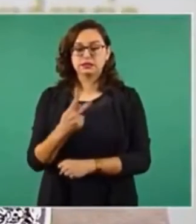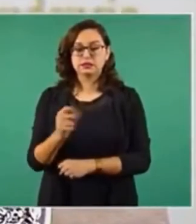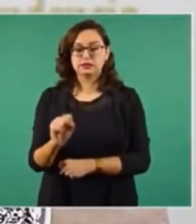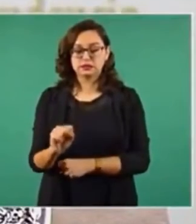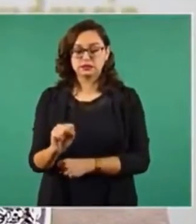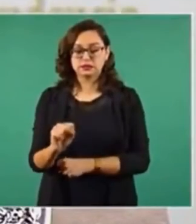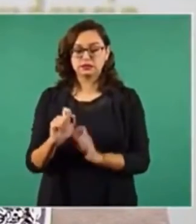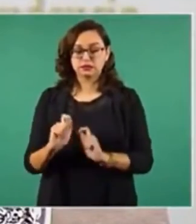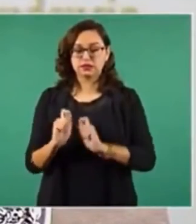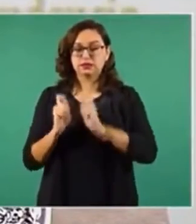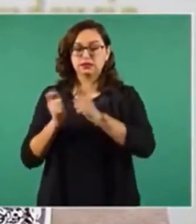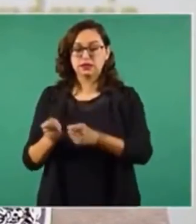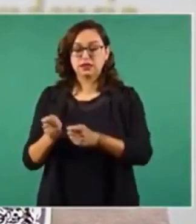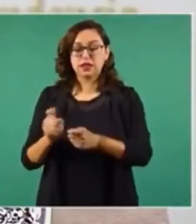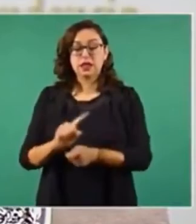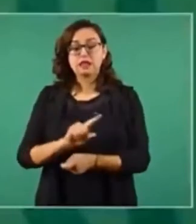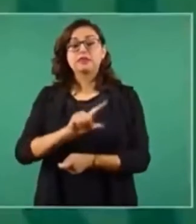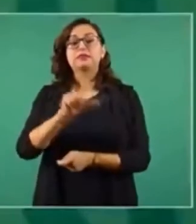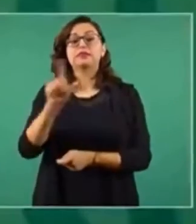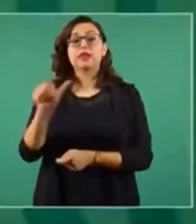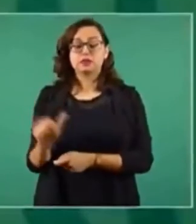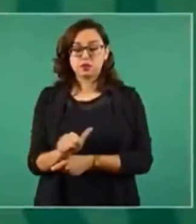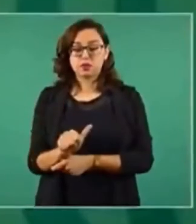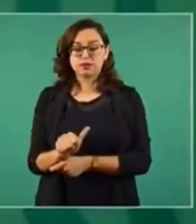fue también el que expulsó